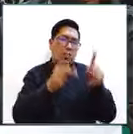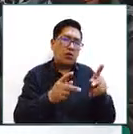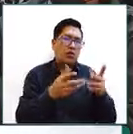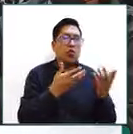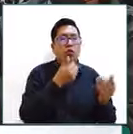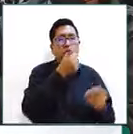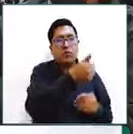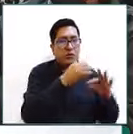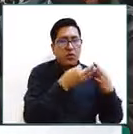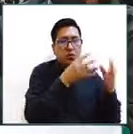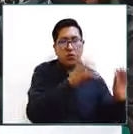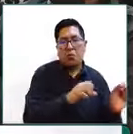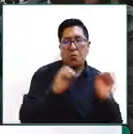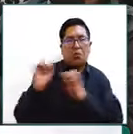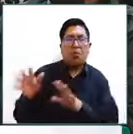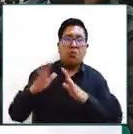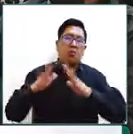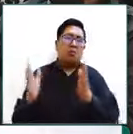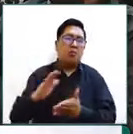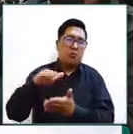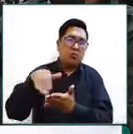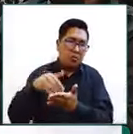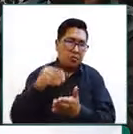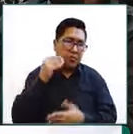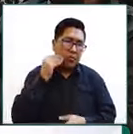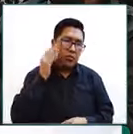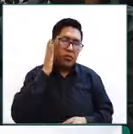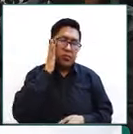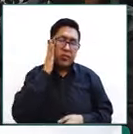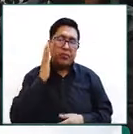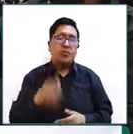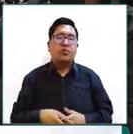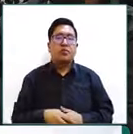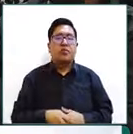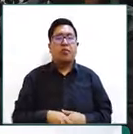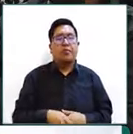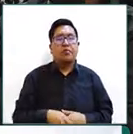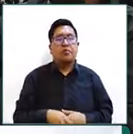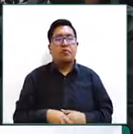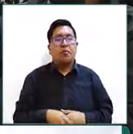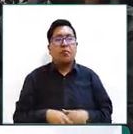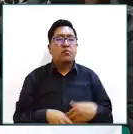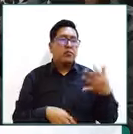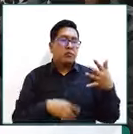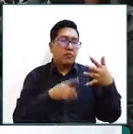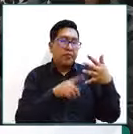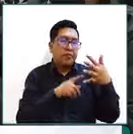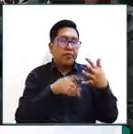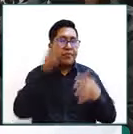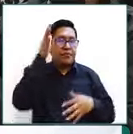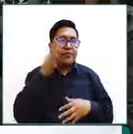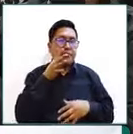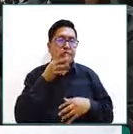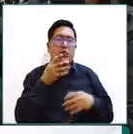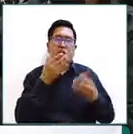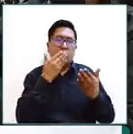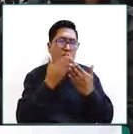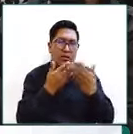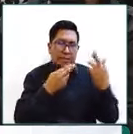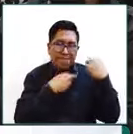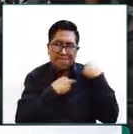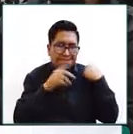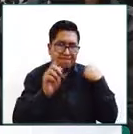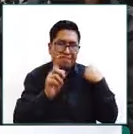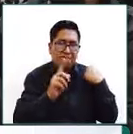centros de acogimiento directamente los difieren negligencia paterna materna o de